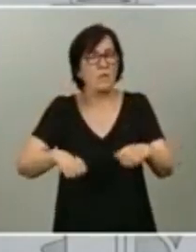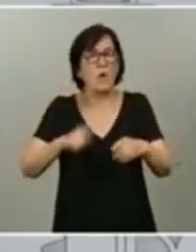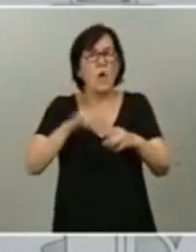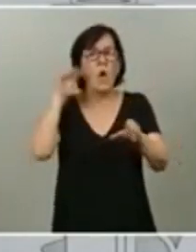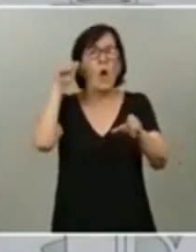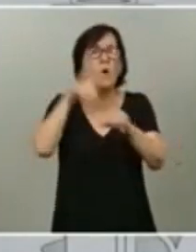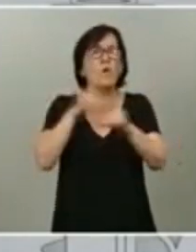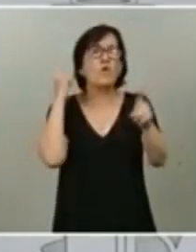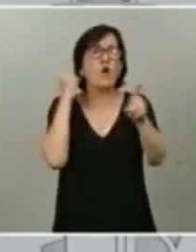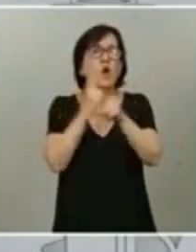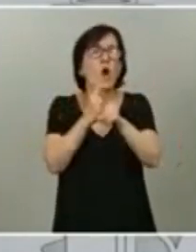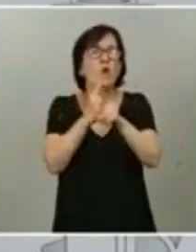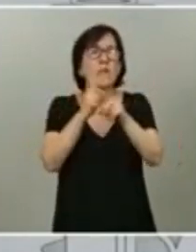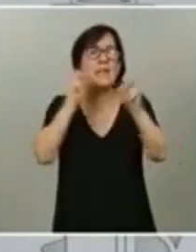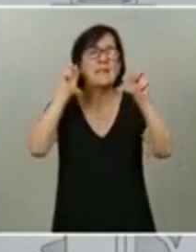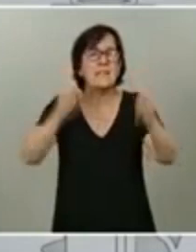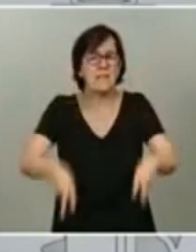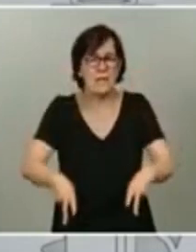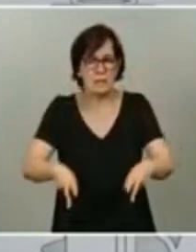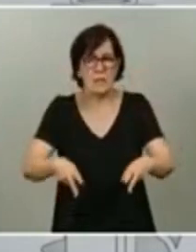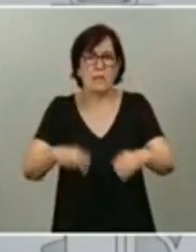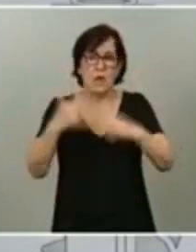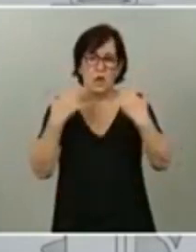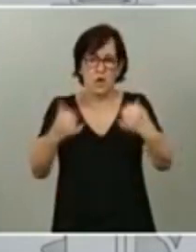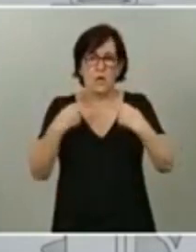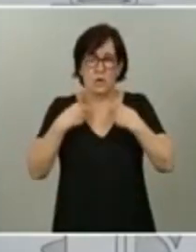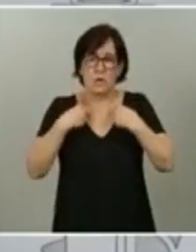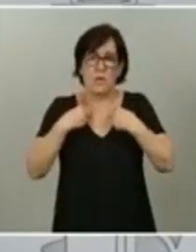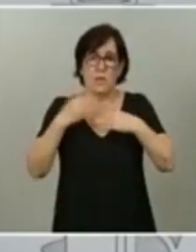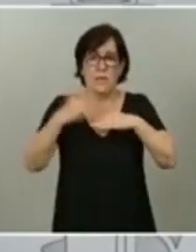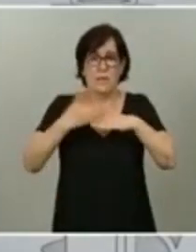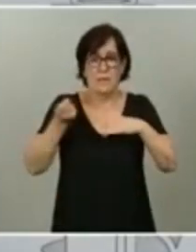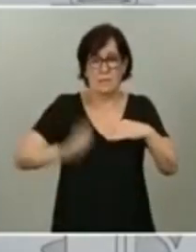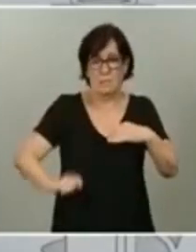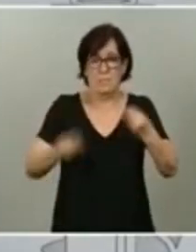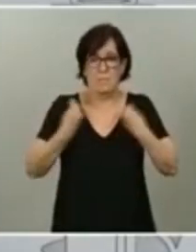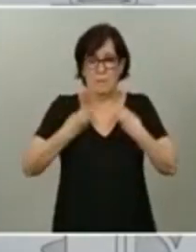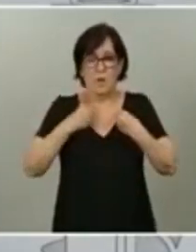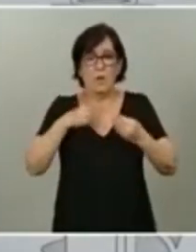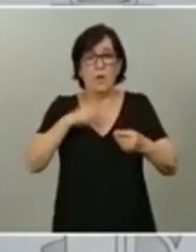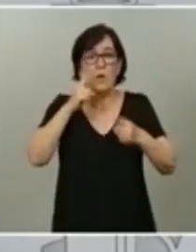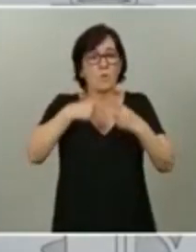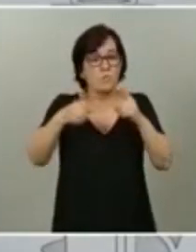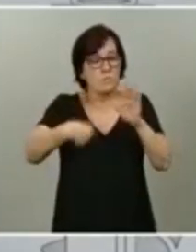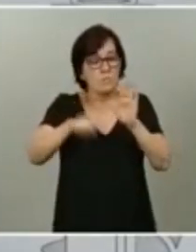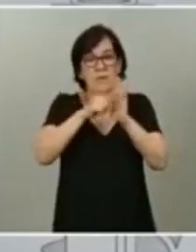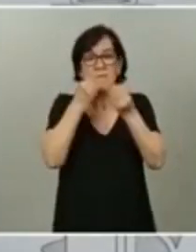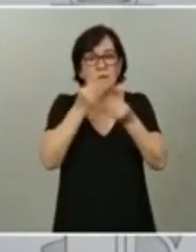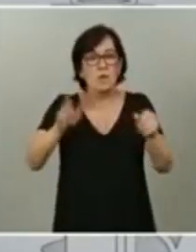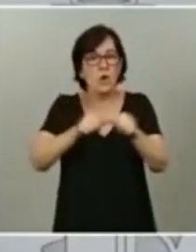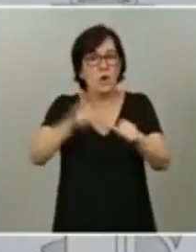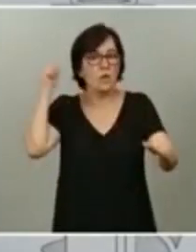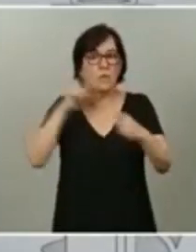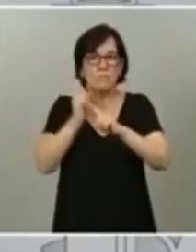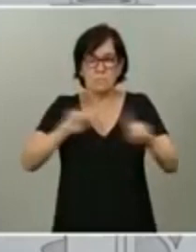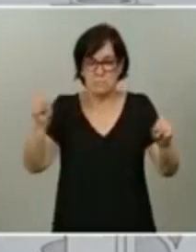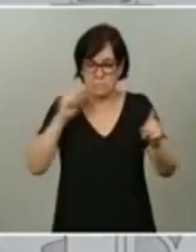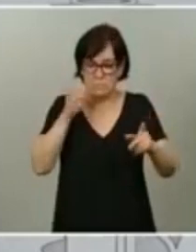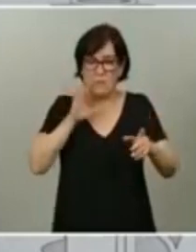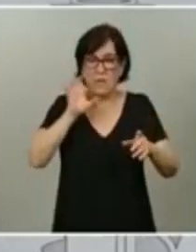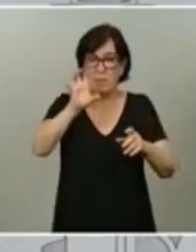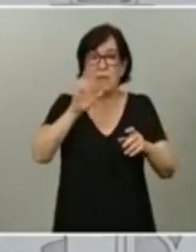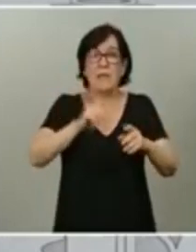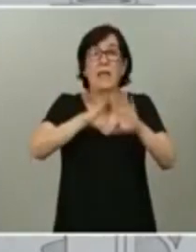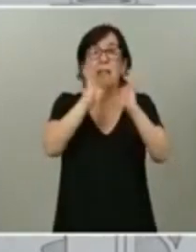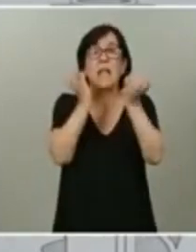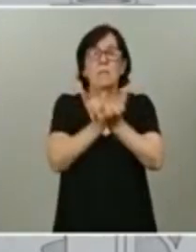de los Diputados el ingreso mínimo vital. Una medida histórica en nuestro país, sin precedentes también en el mundo, que llega